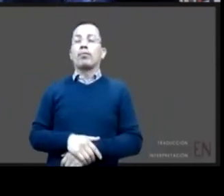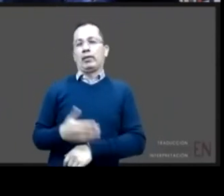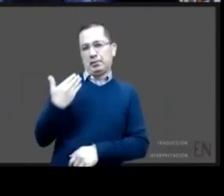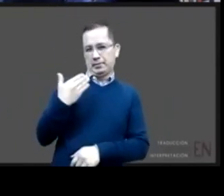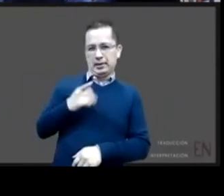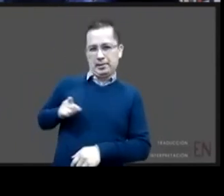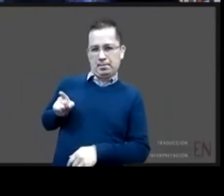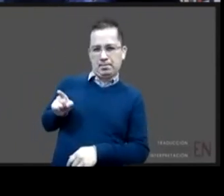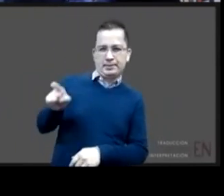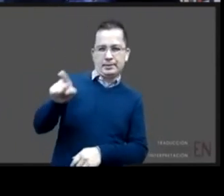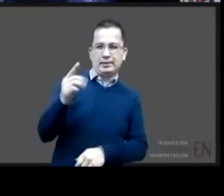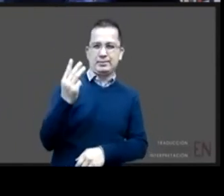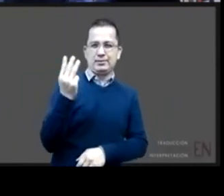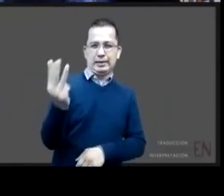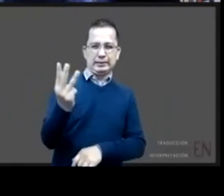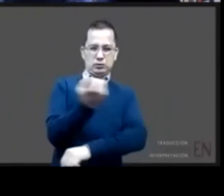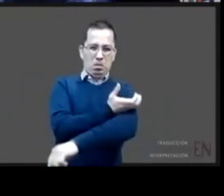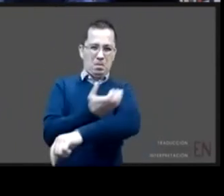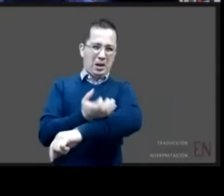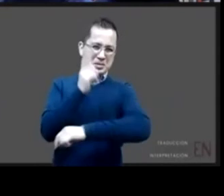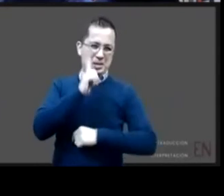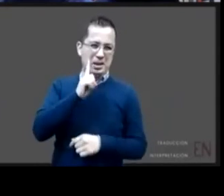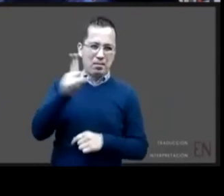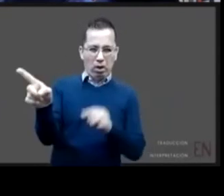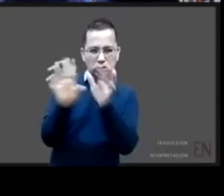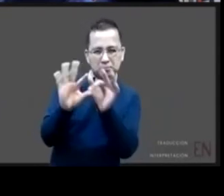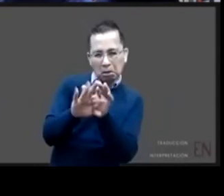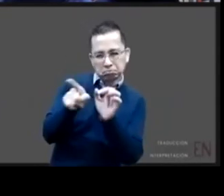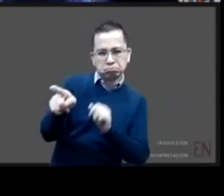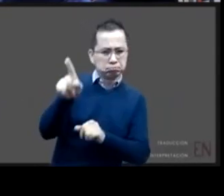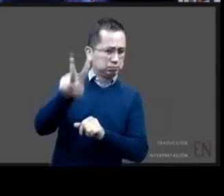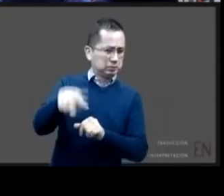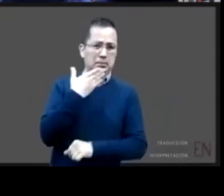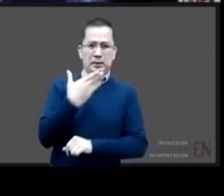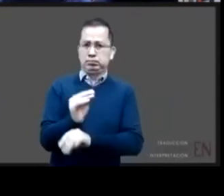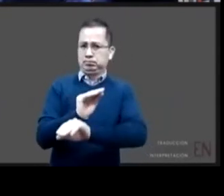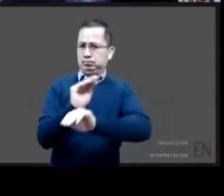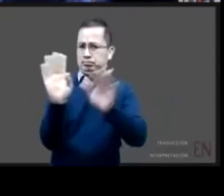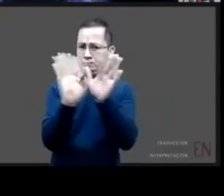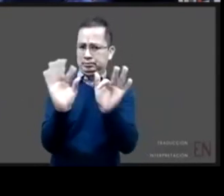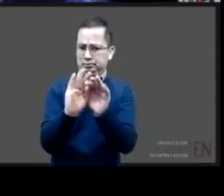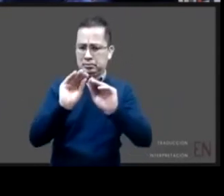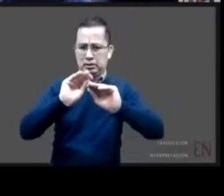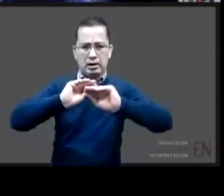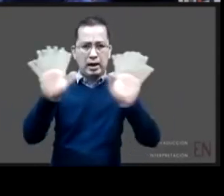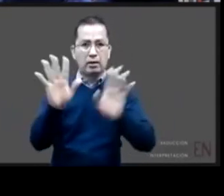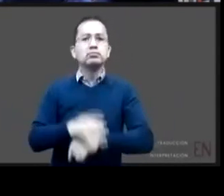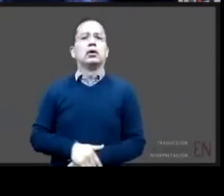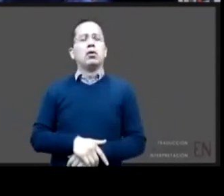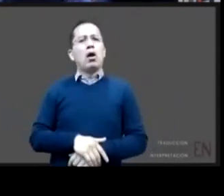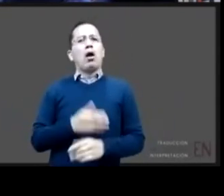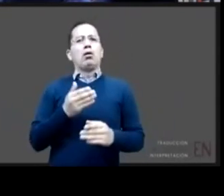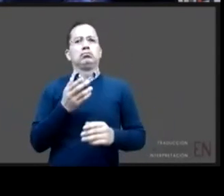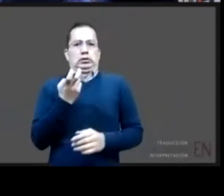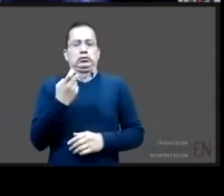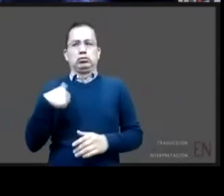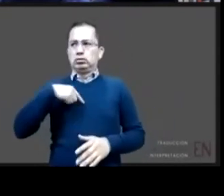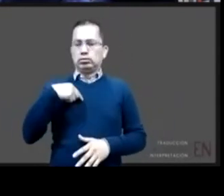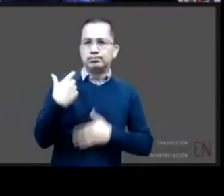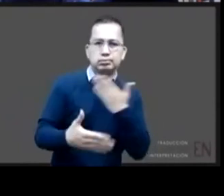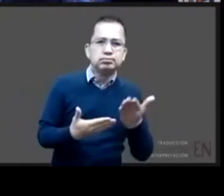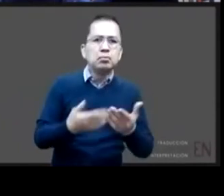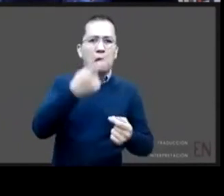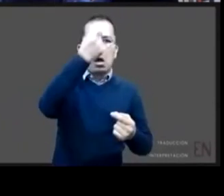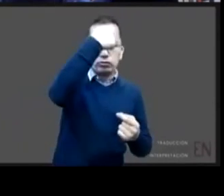breves nos planteamos esa pregunta ¿qué sigue? ya tenemos la teoría ya tenemos los conceptos ya tenemos una